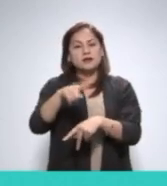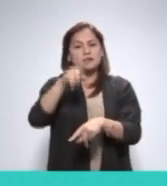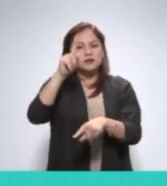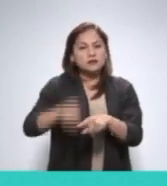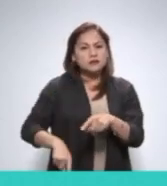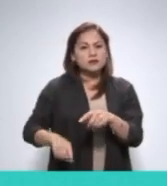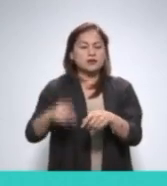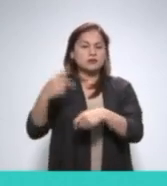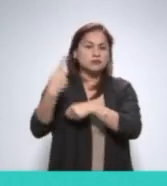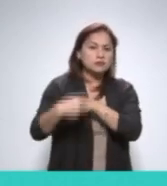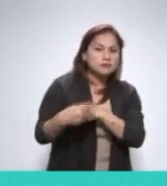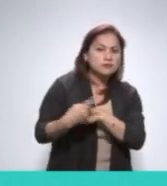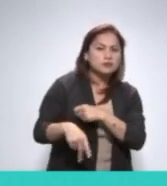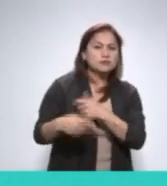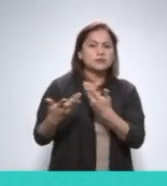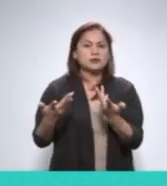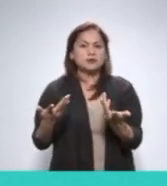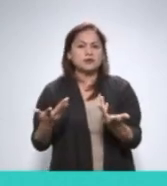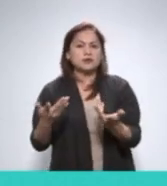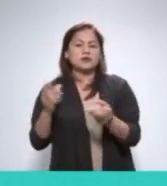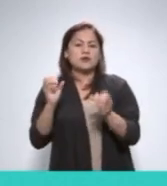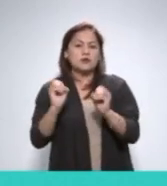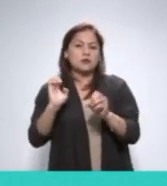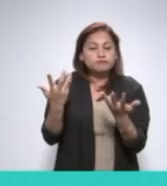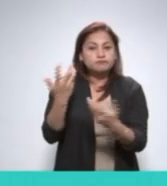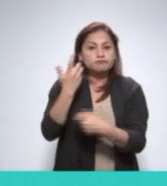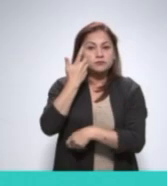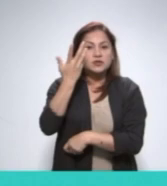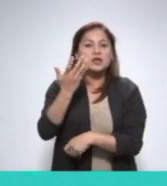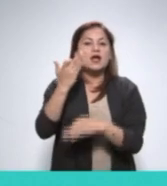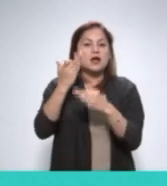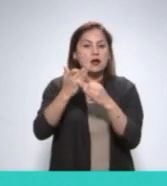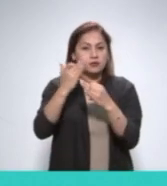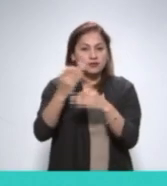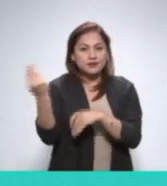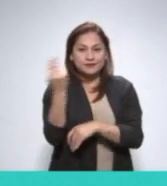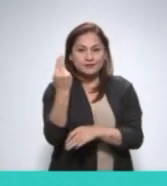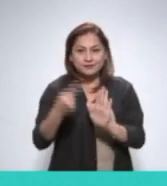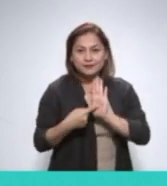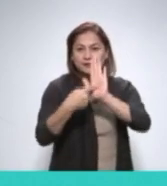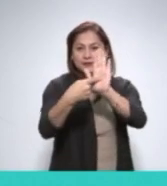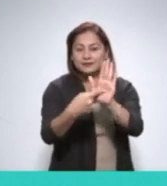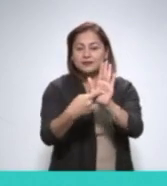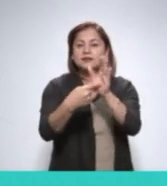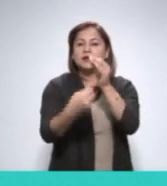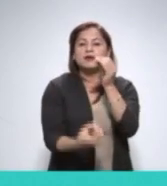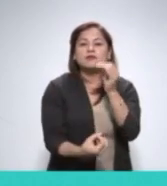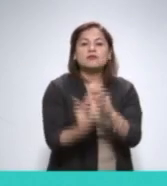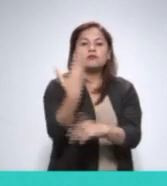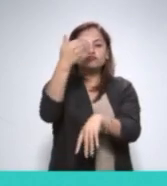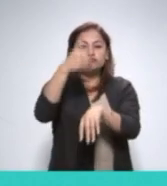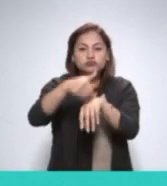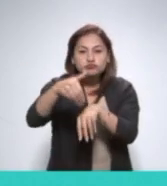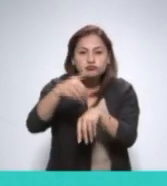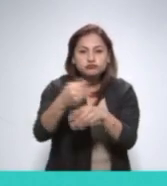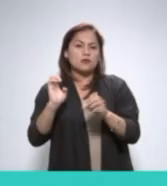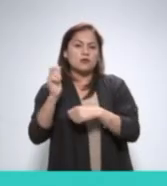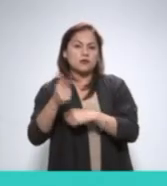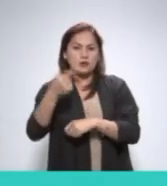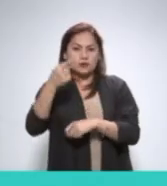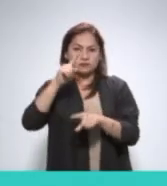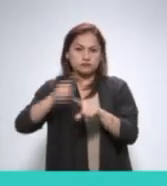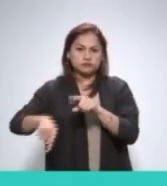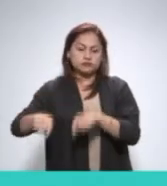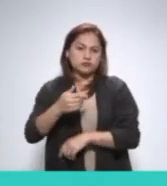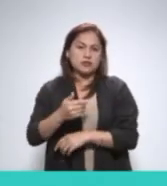Como parte de las conclusiones de la revisión del caso, se ha advirtió que el sujeto obligado no cuenta con atribuciones para conocer de lo requerido, puesto que si bien proyecta y